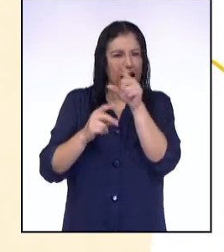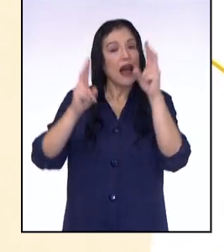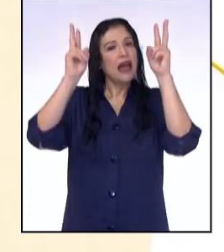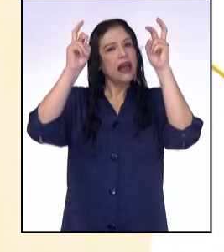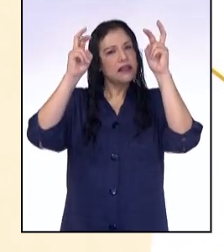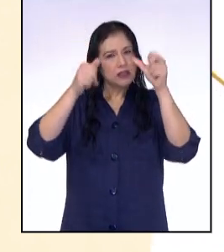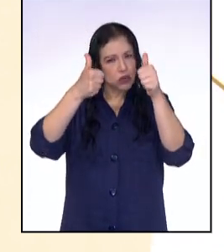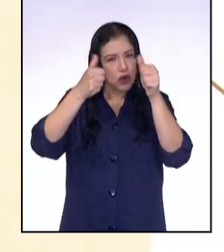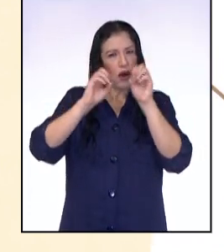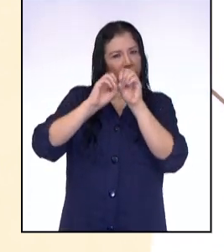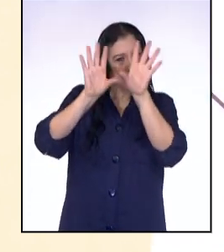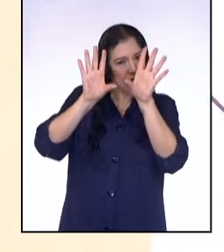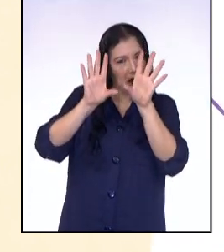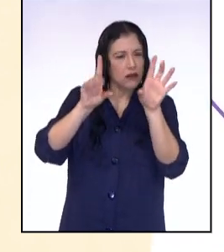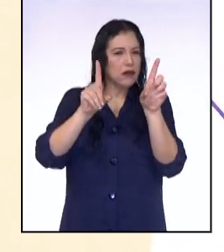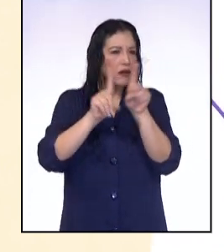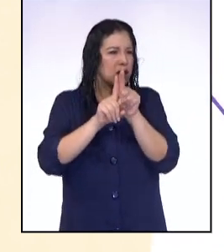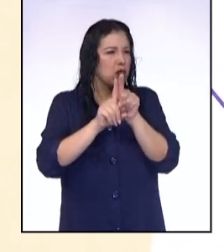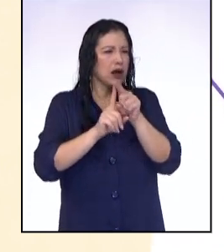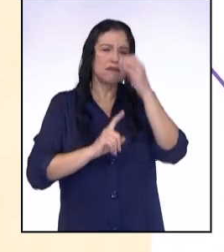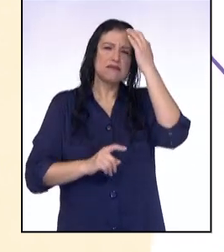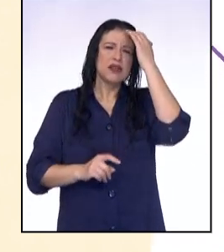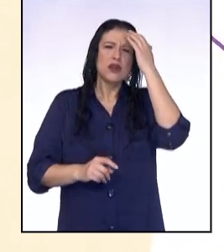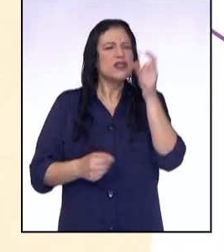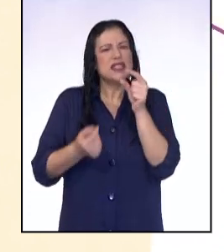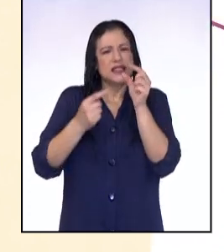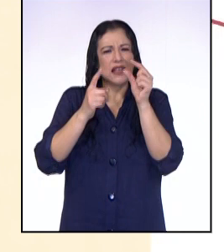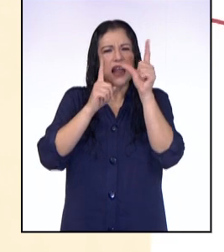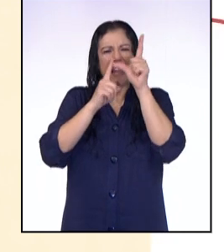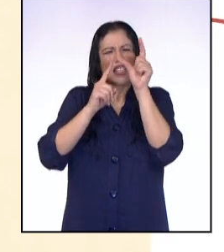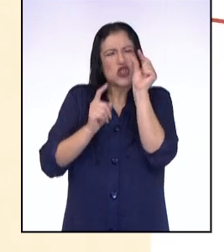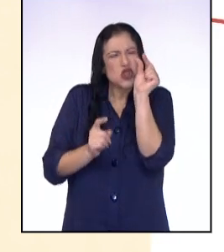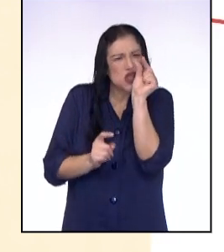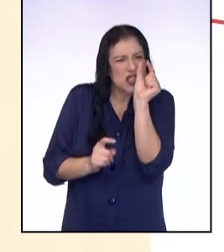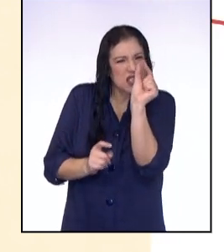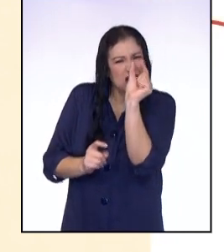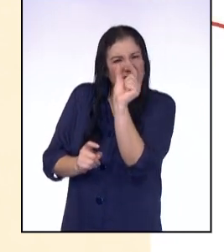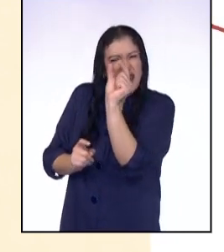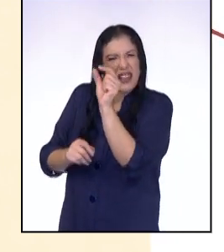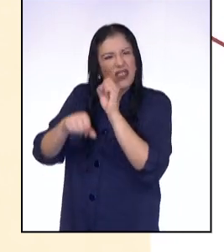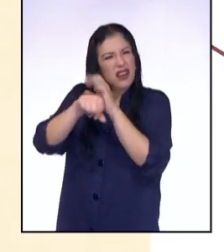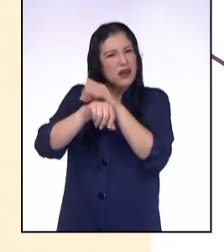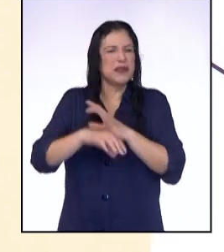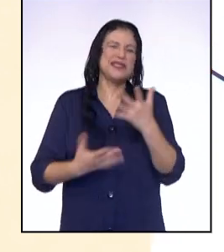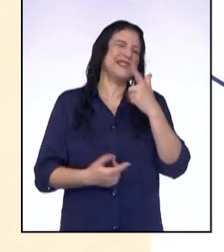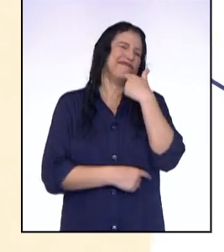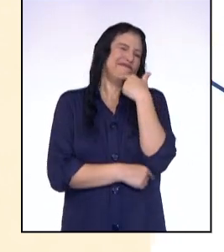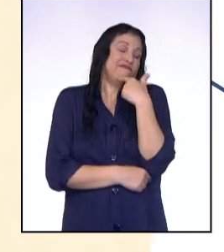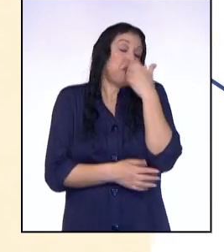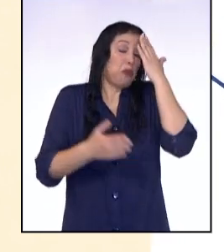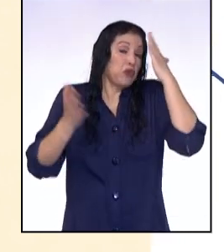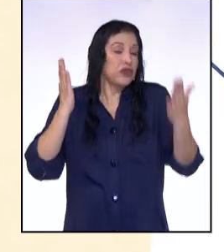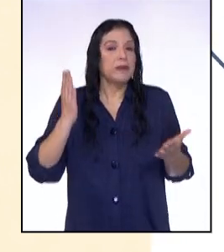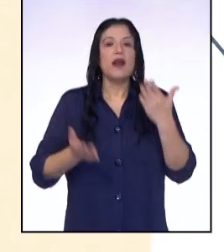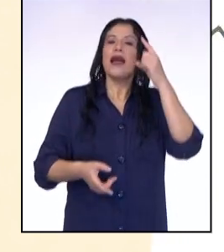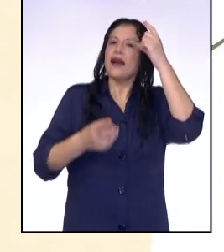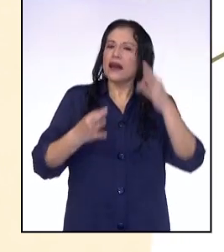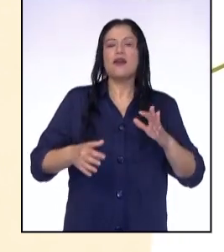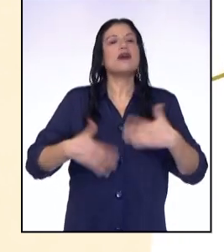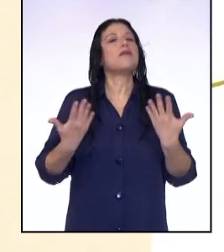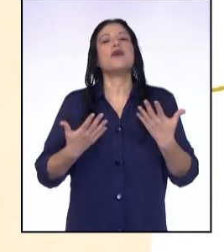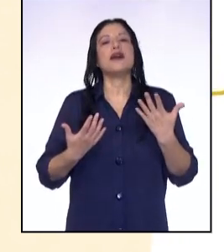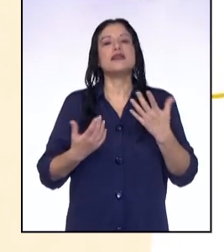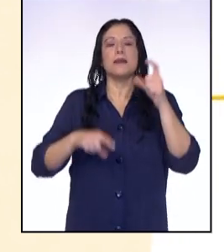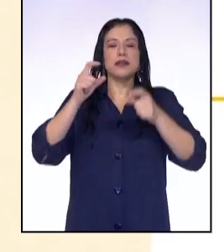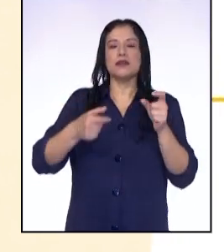está bastante claro. Igual no sé si el uso de las letras tan pequeñas en los textos de las recomendaciones sea el adecuado, porque creo que podría